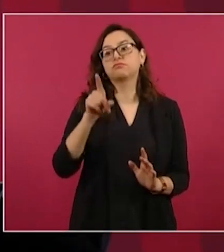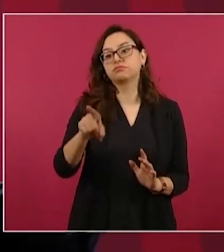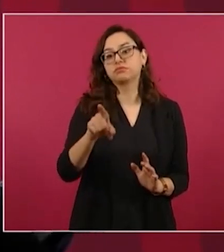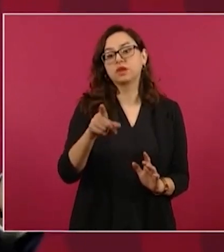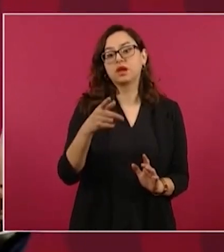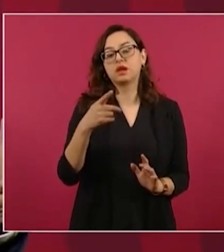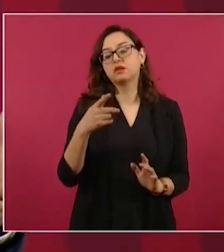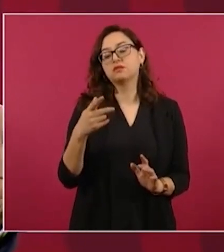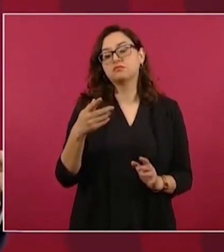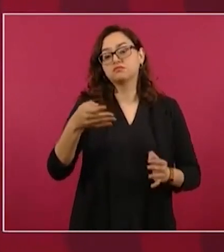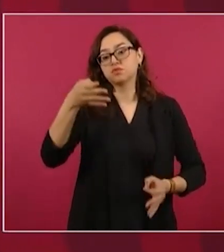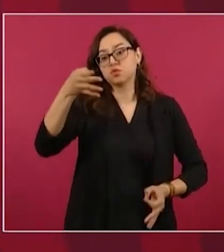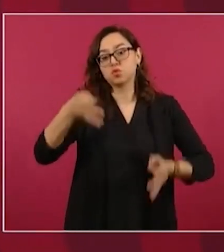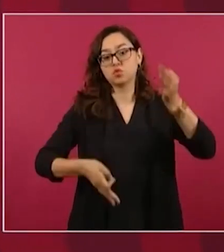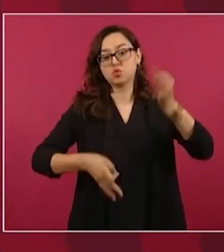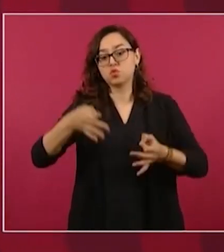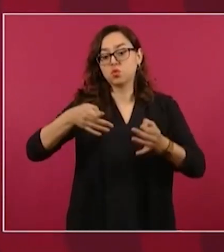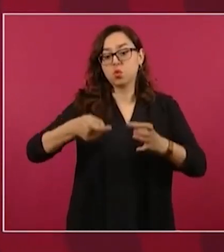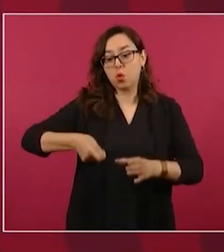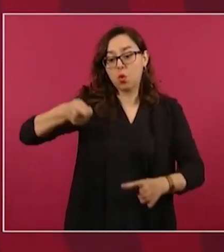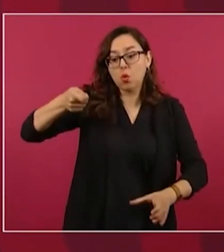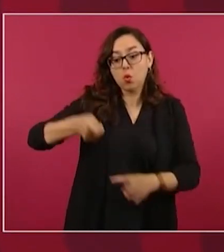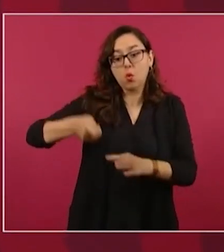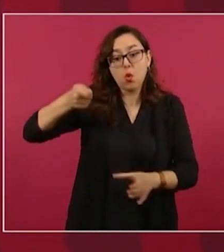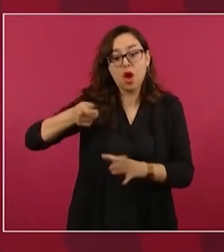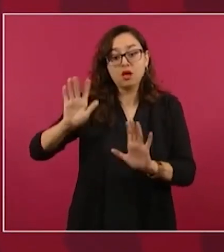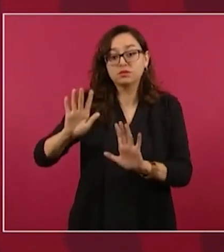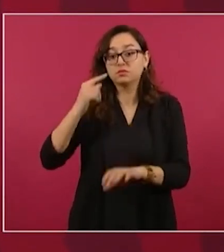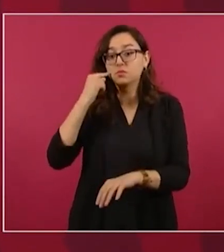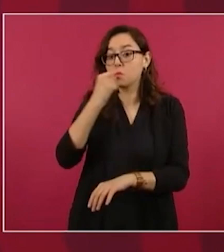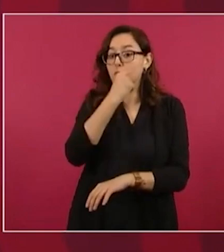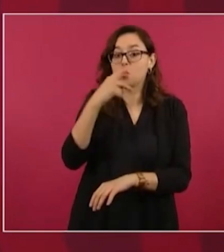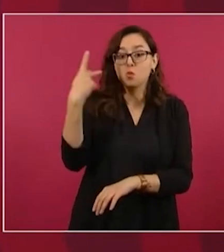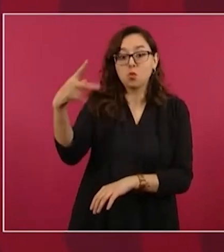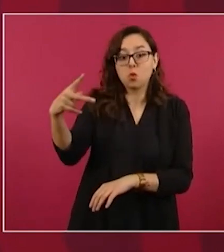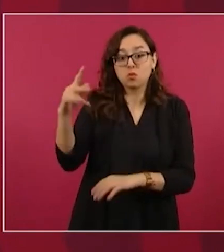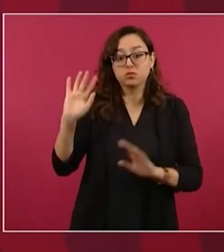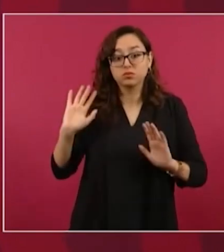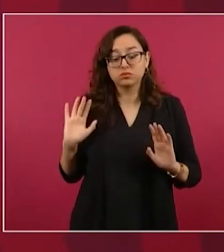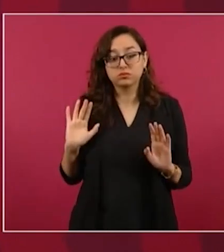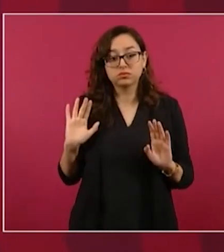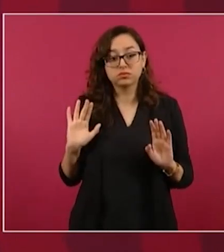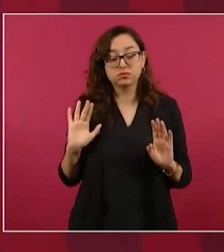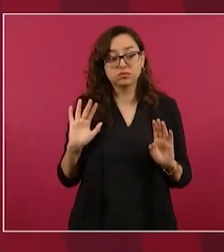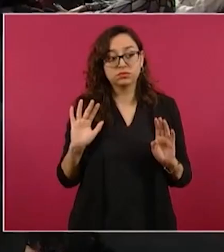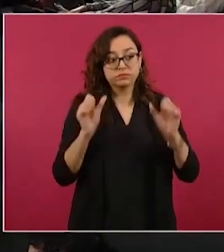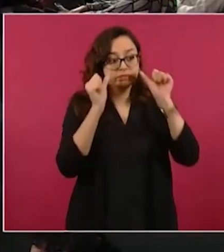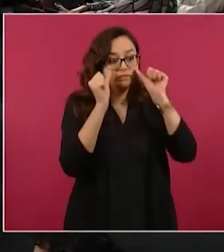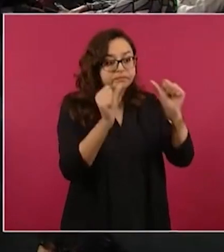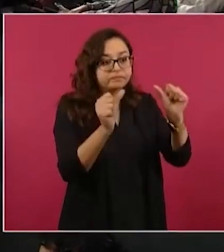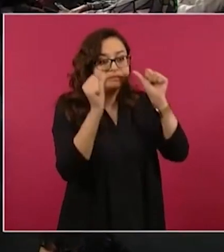escuchar la opinión de todos y ojalá y hablen.